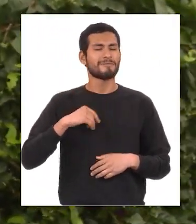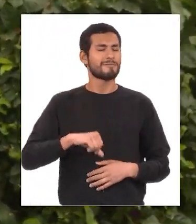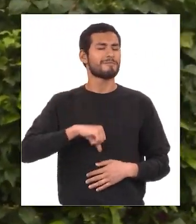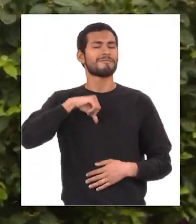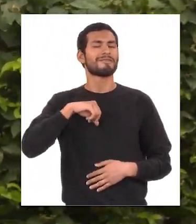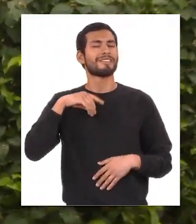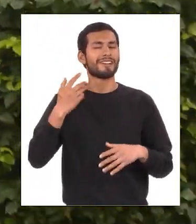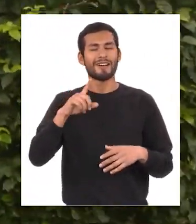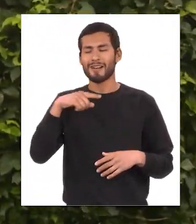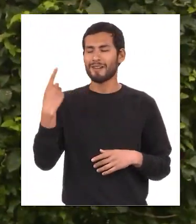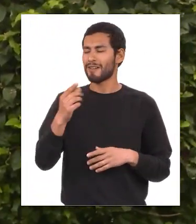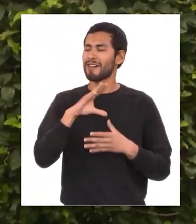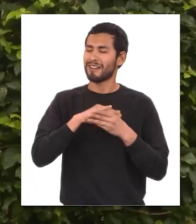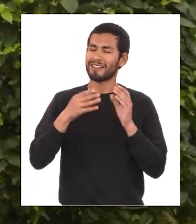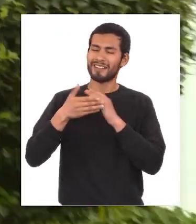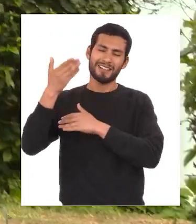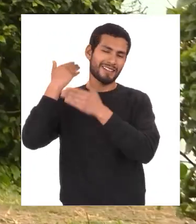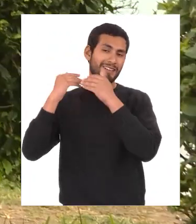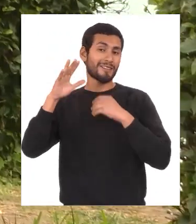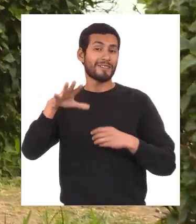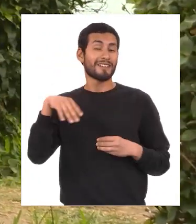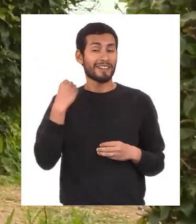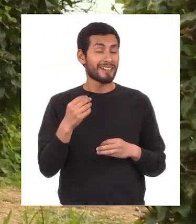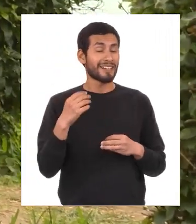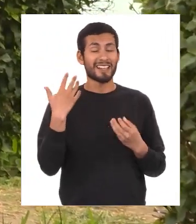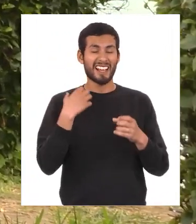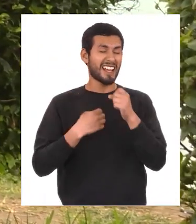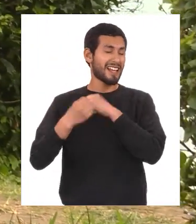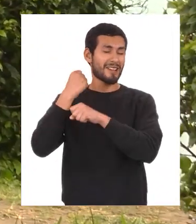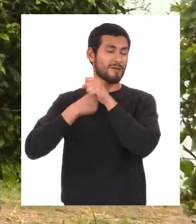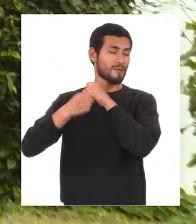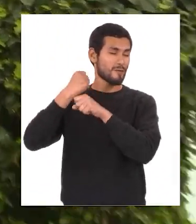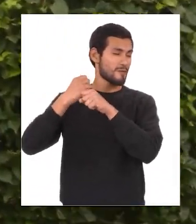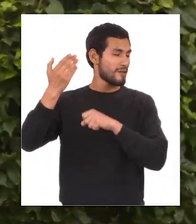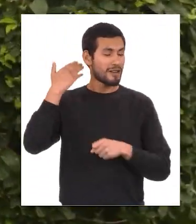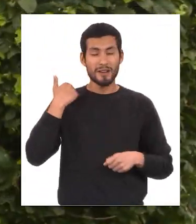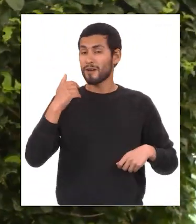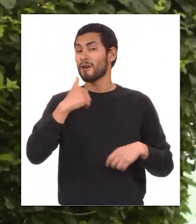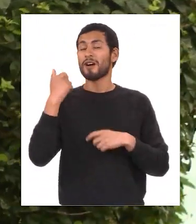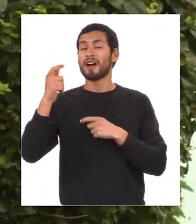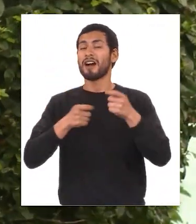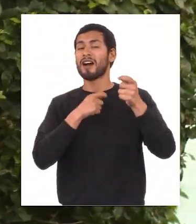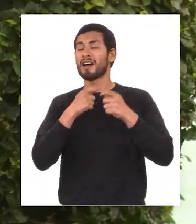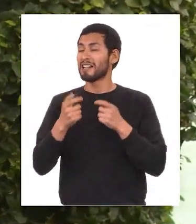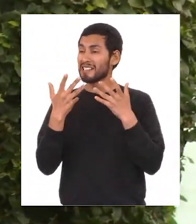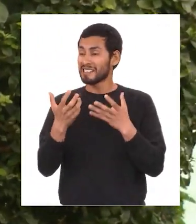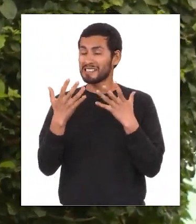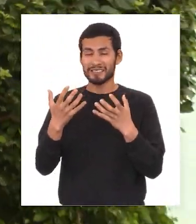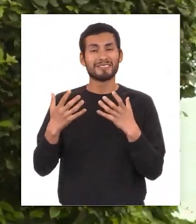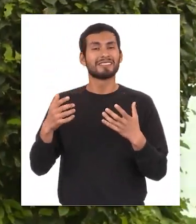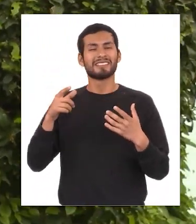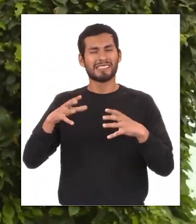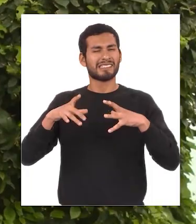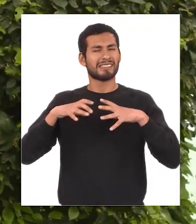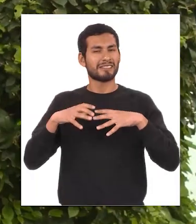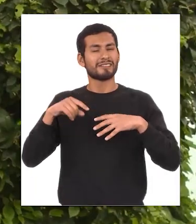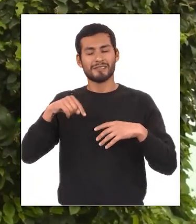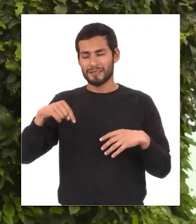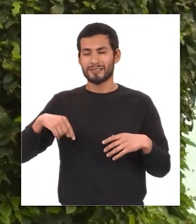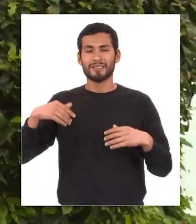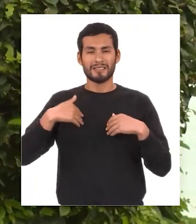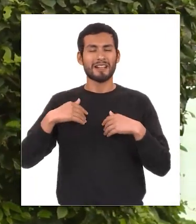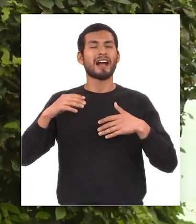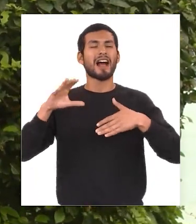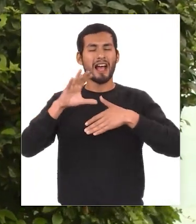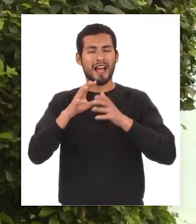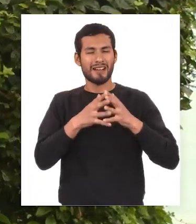orgullosos de toda nuestra historia ya que desde muchos siglos atrás otros reinos deseaban tener las riquezas de nuestro